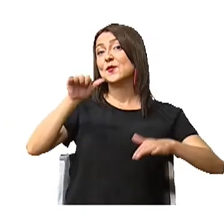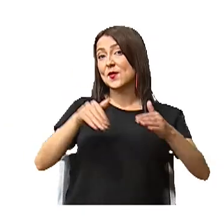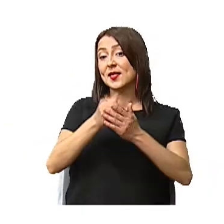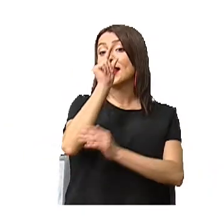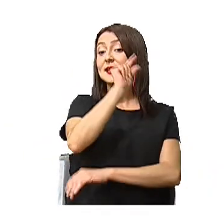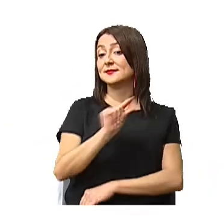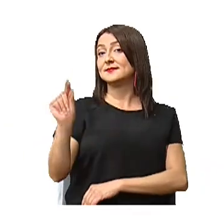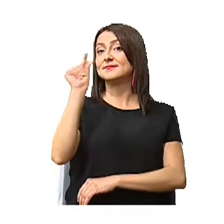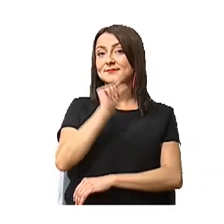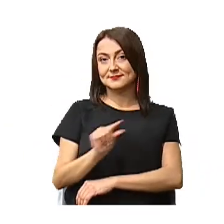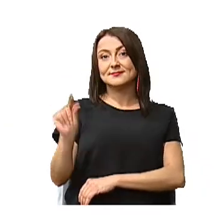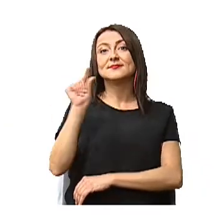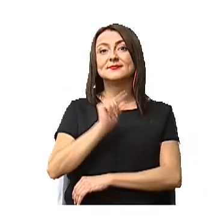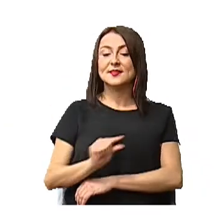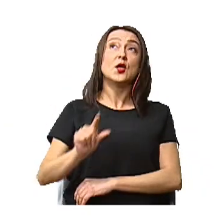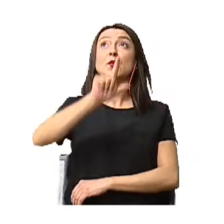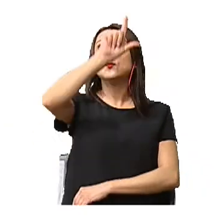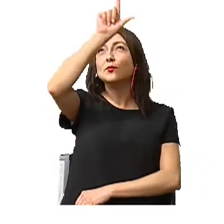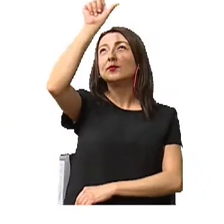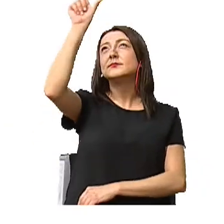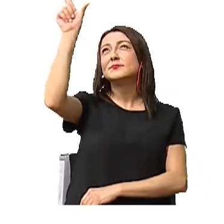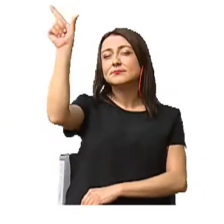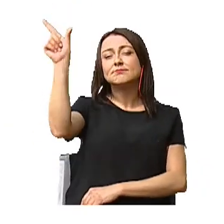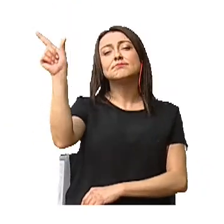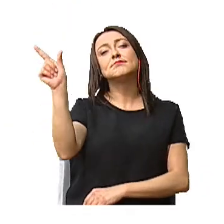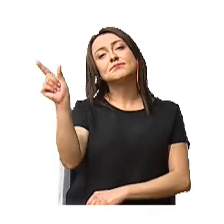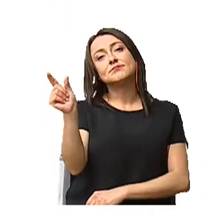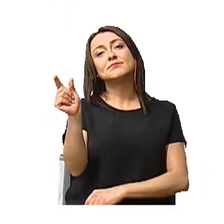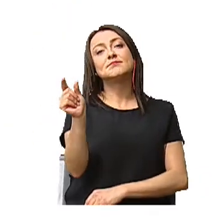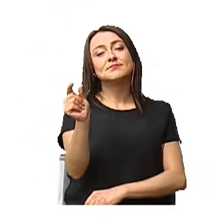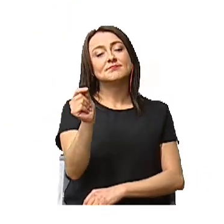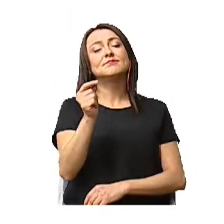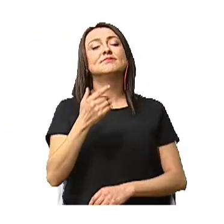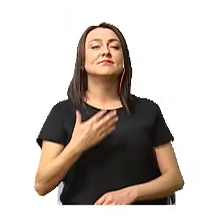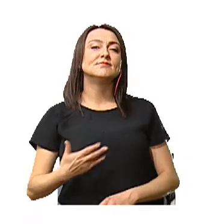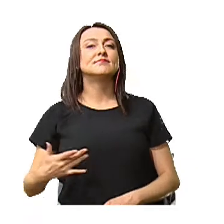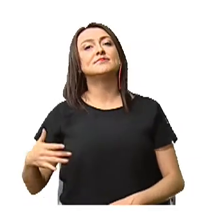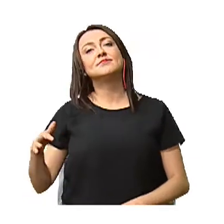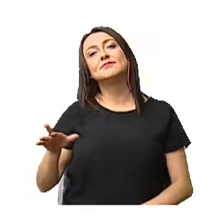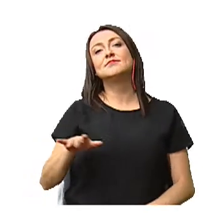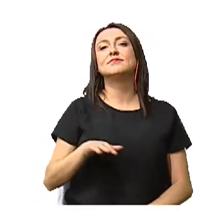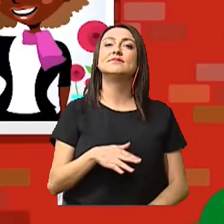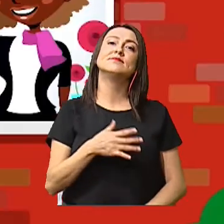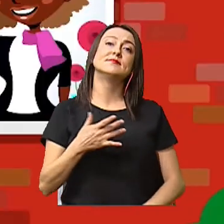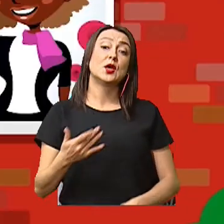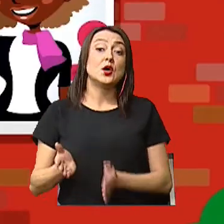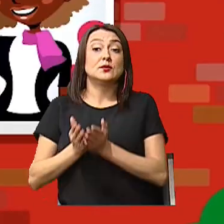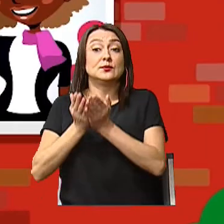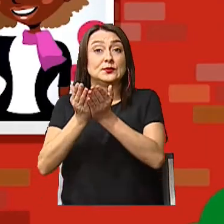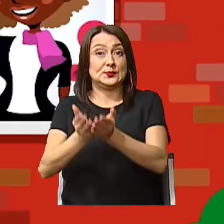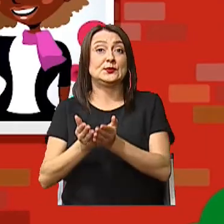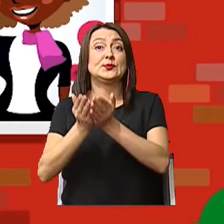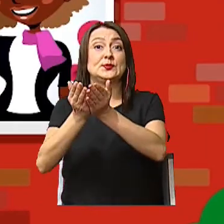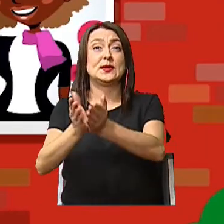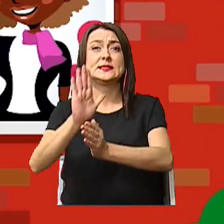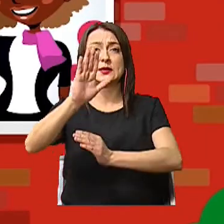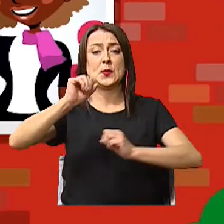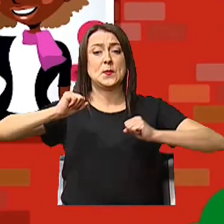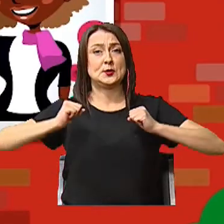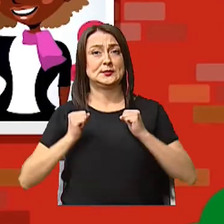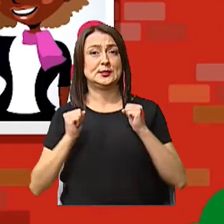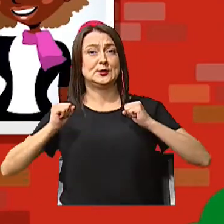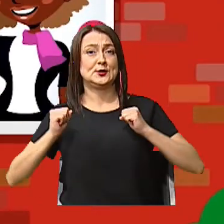por toda la semana Luna, lunera, cascabelera Cinco